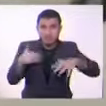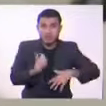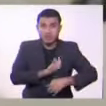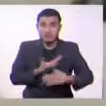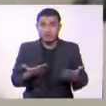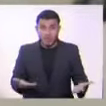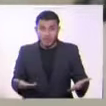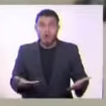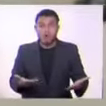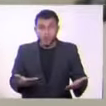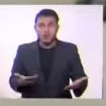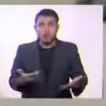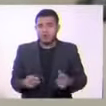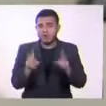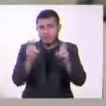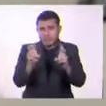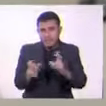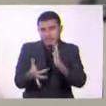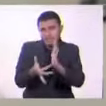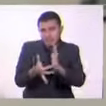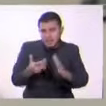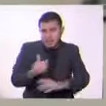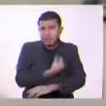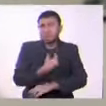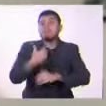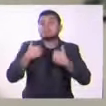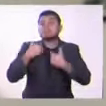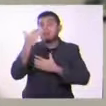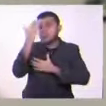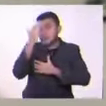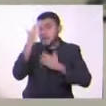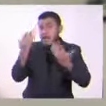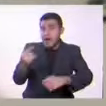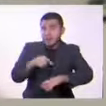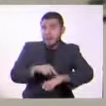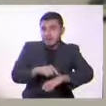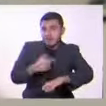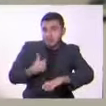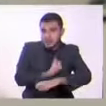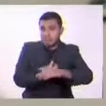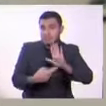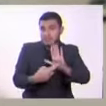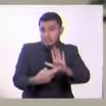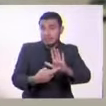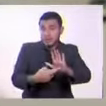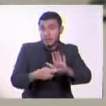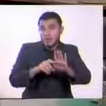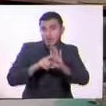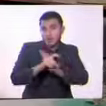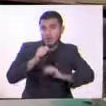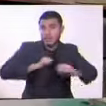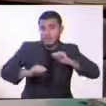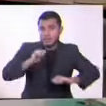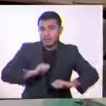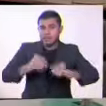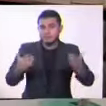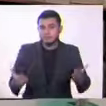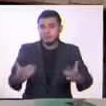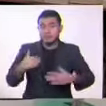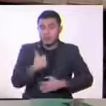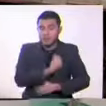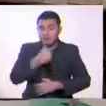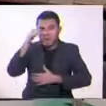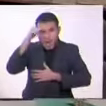aquellos aspectos técnicos que debemos tener en cuenta al momento de representar un guión dramático. Nuestro